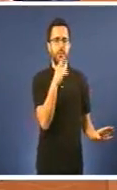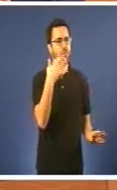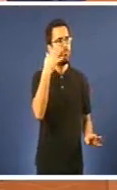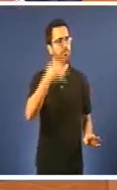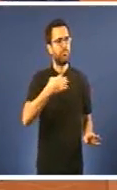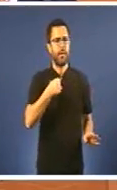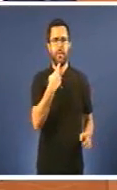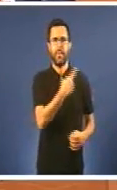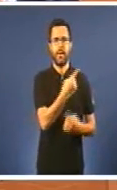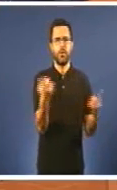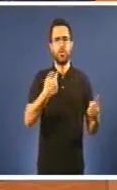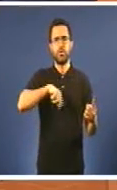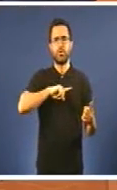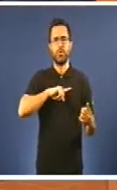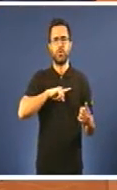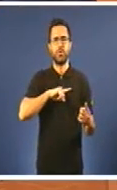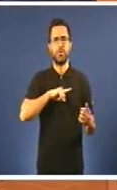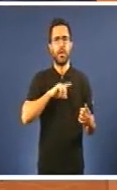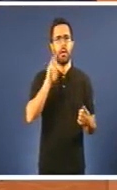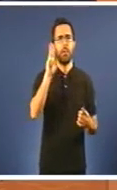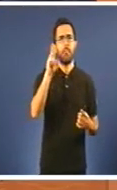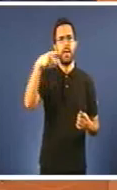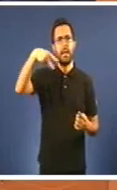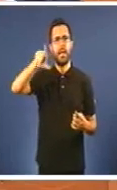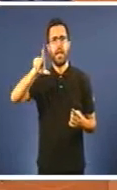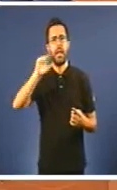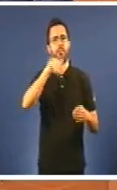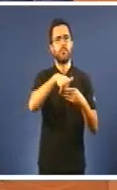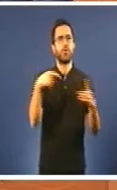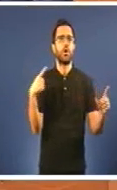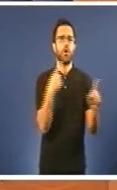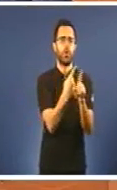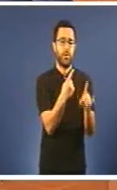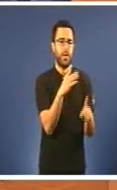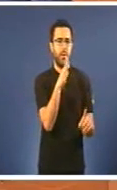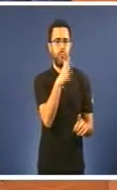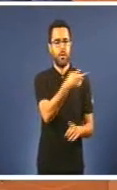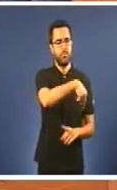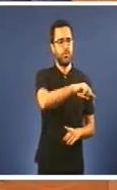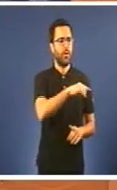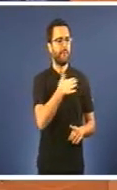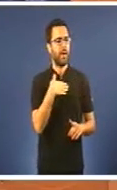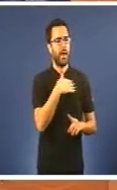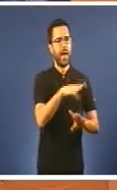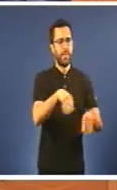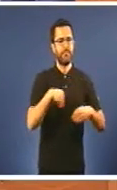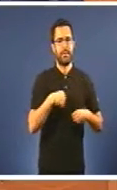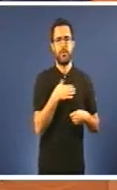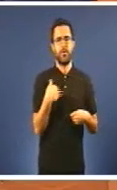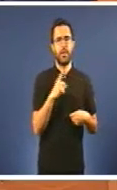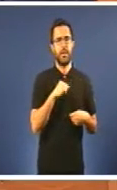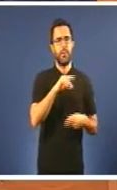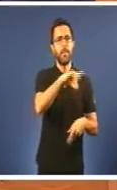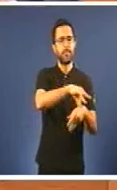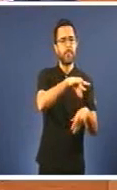votamos en contra da PNL por unha razón obvia Porque vostedes non querían aceptar Que son os médicos os que